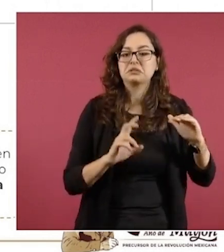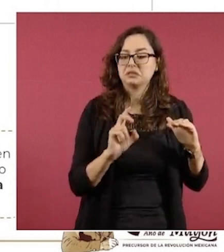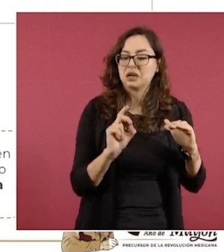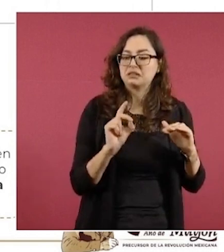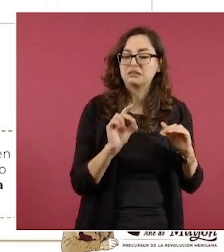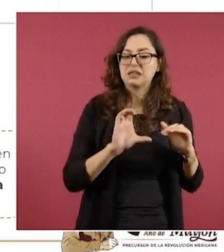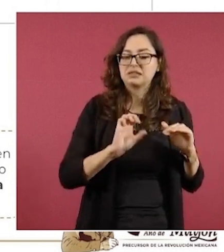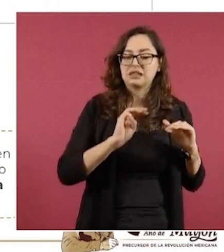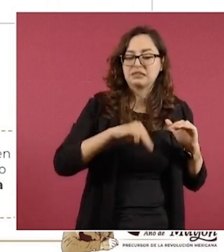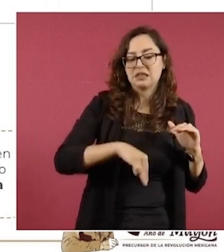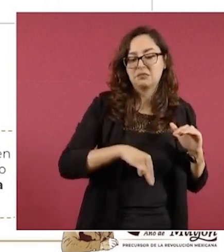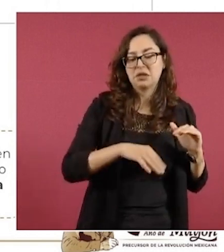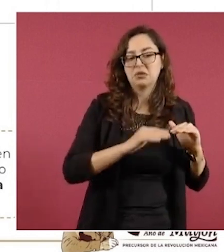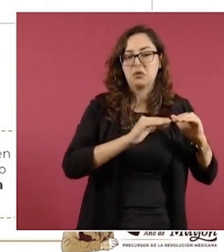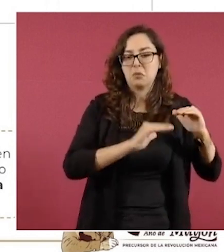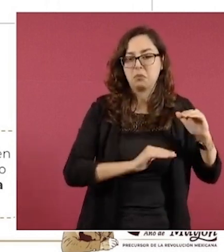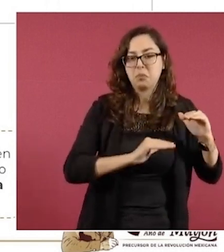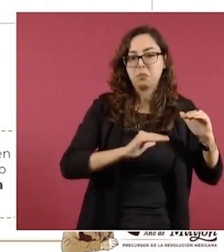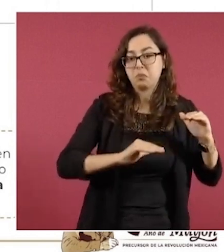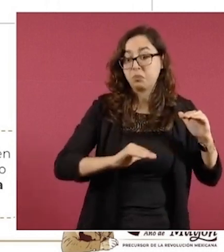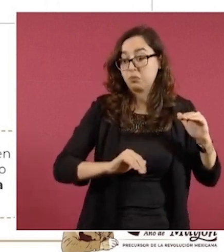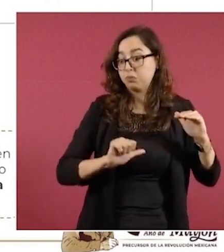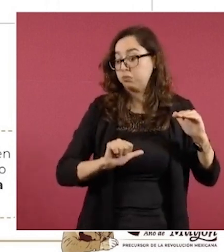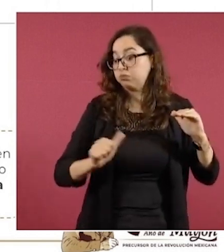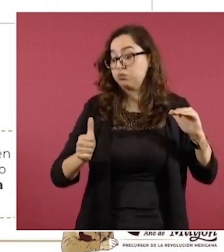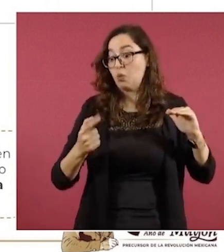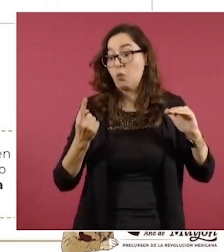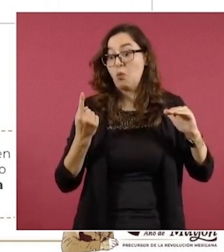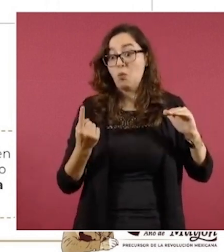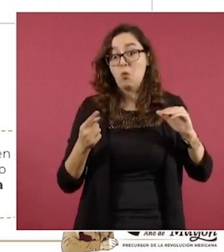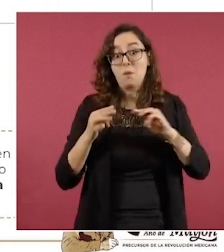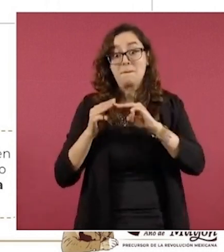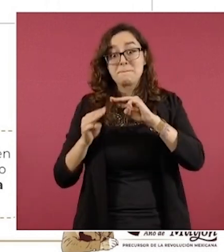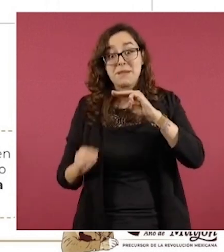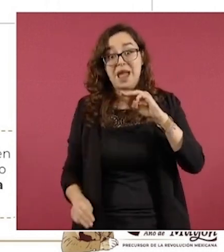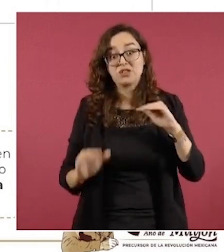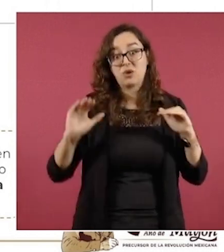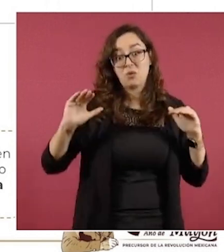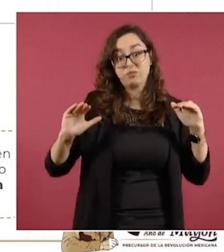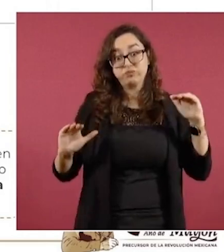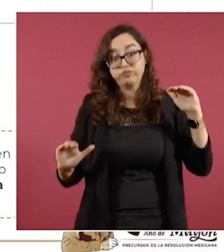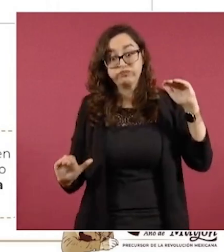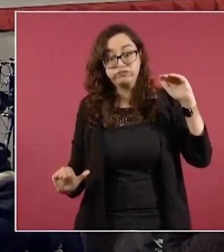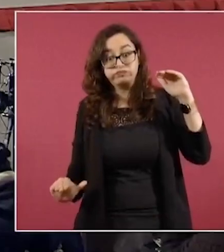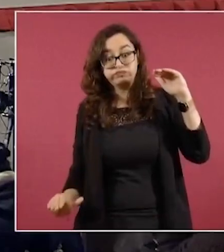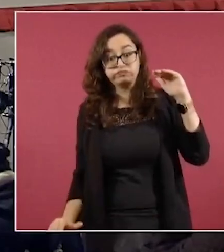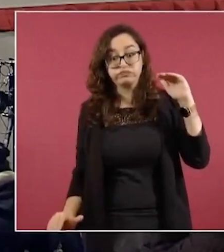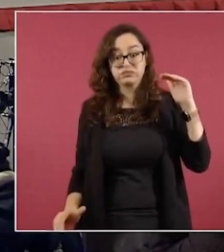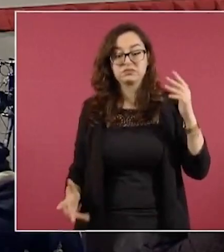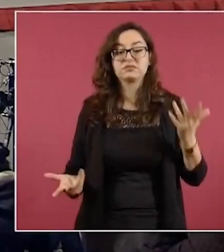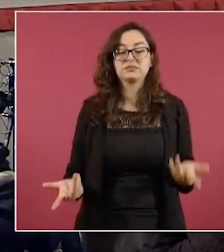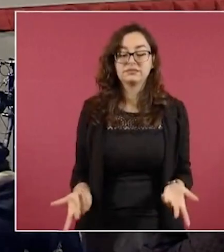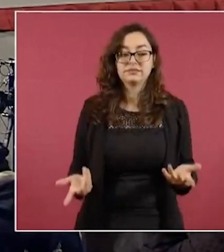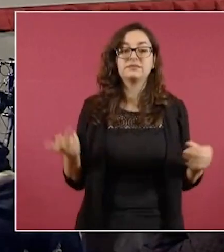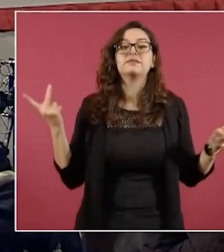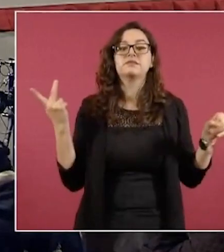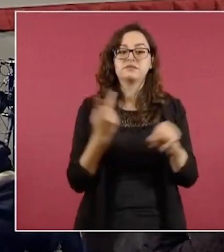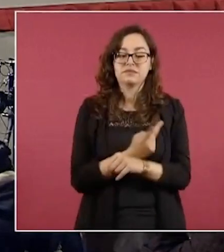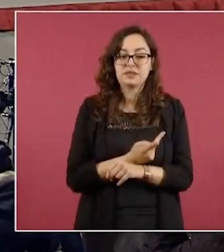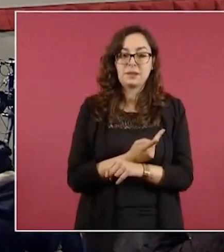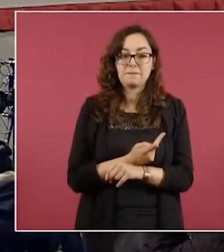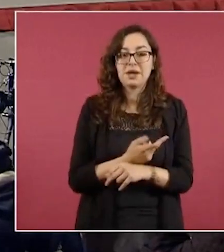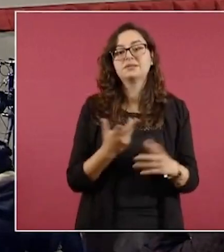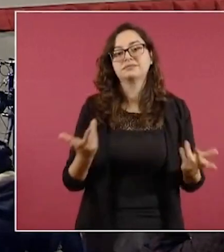centímetros y en otras de uno, un metro veinte, del 2008 a la fecha. ¿Eso qué provoca? Pues